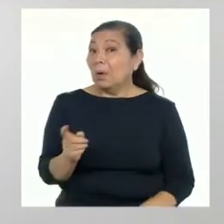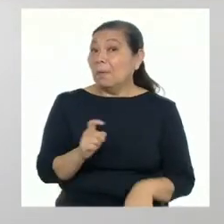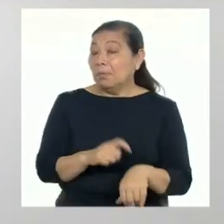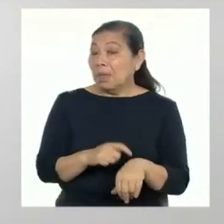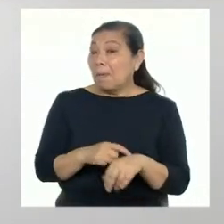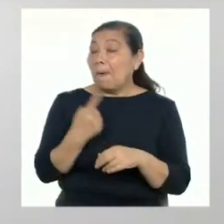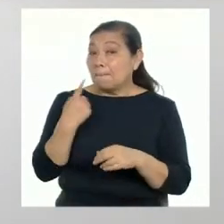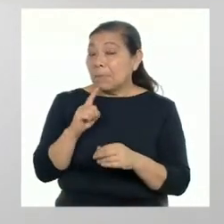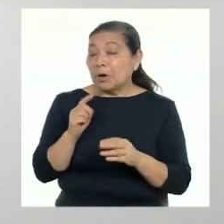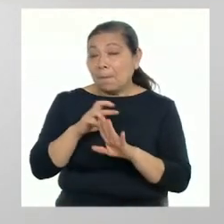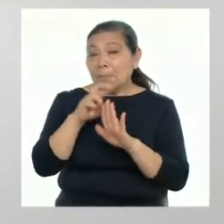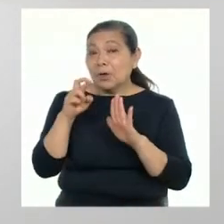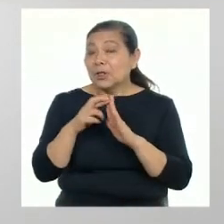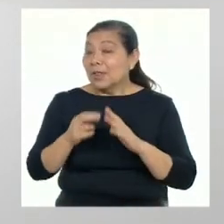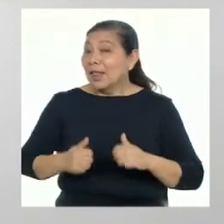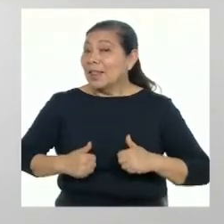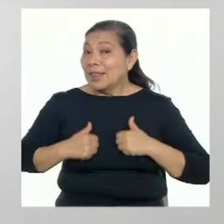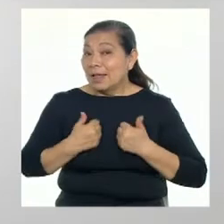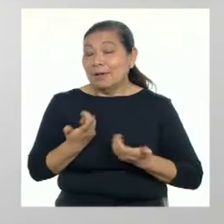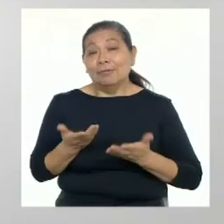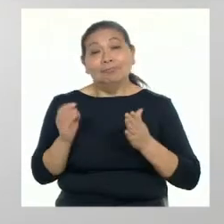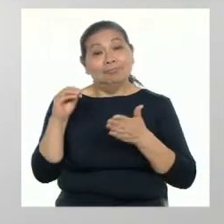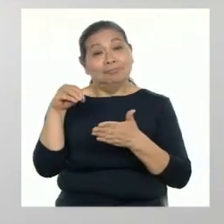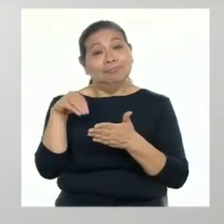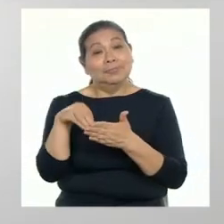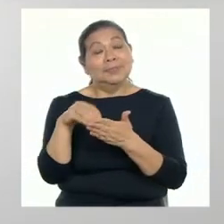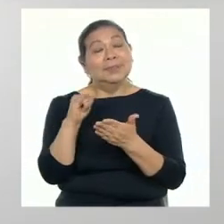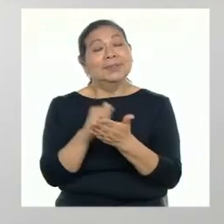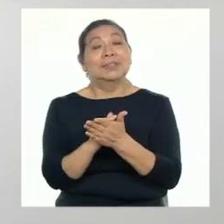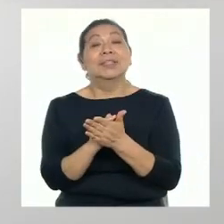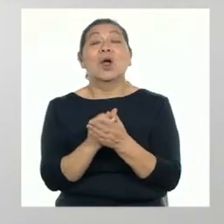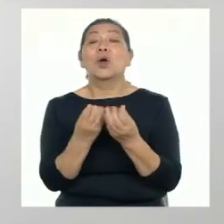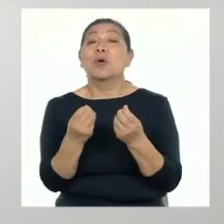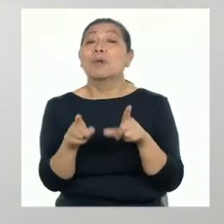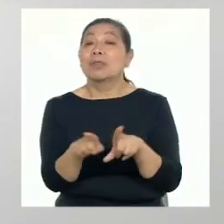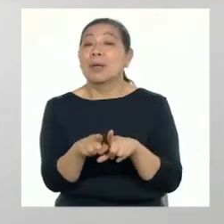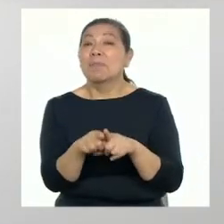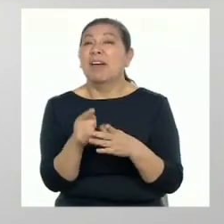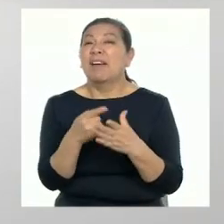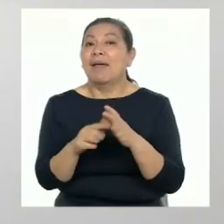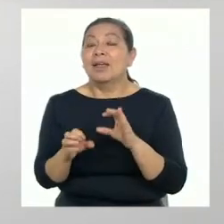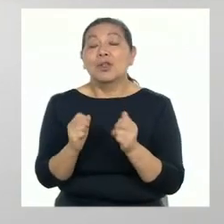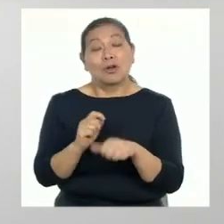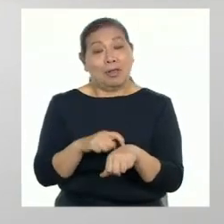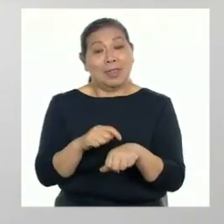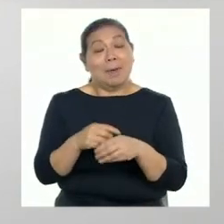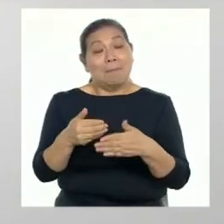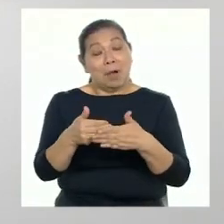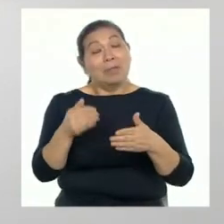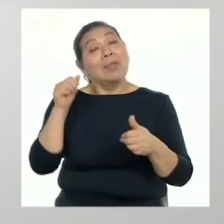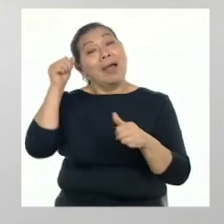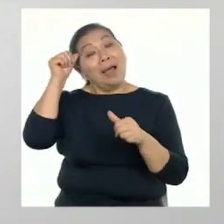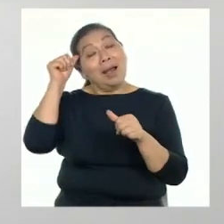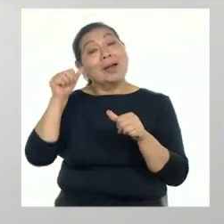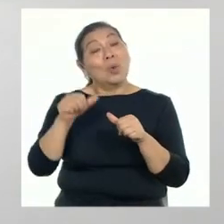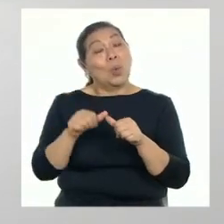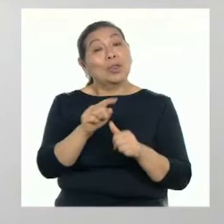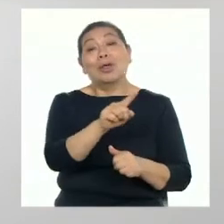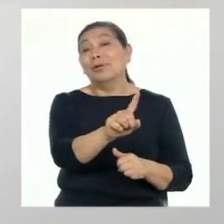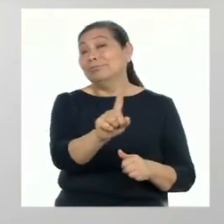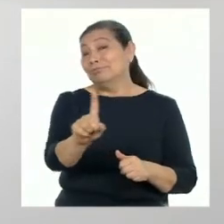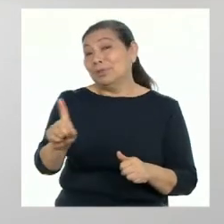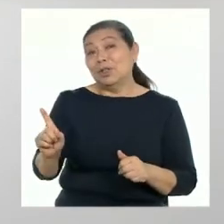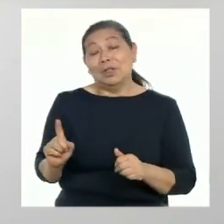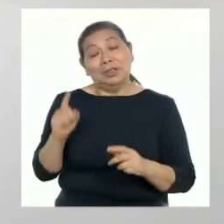clave para evaluar nuestro proyecto de vida, plantearse retos y metas, así como tomar decisiones con tiempo. Recuerden que depende de